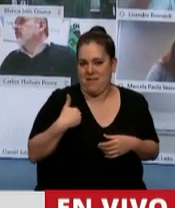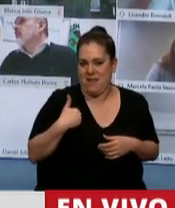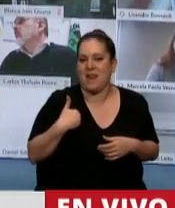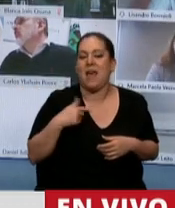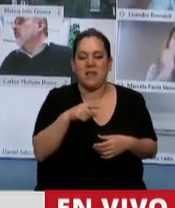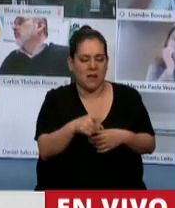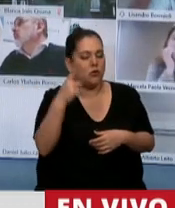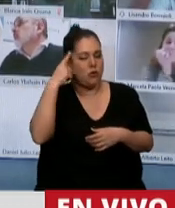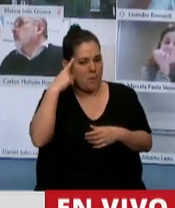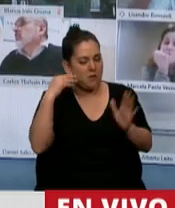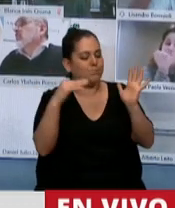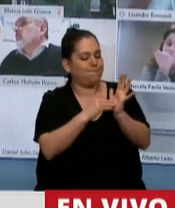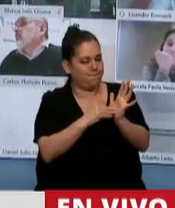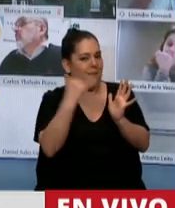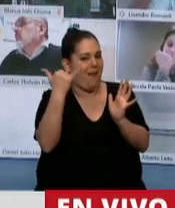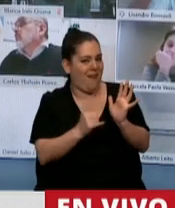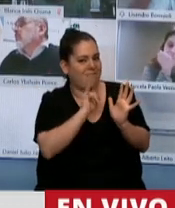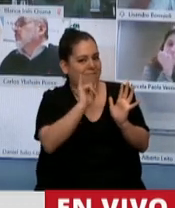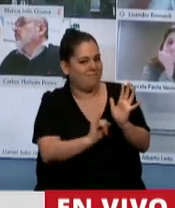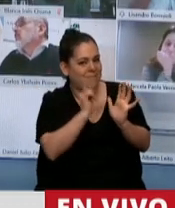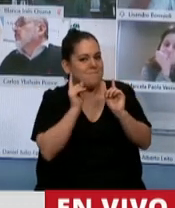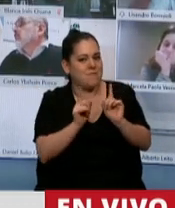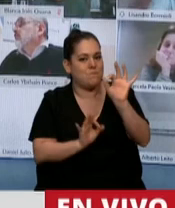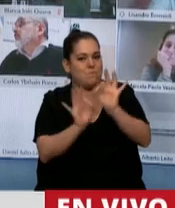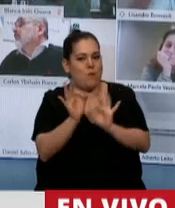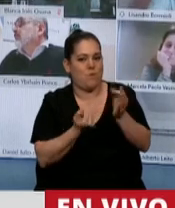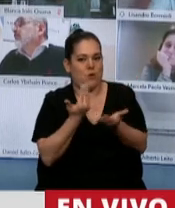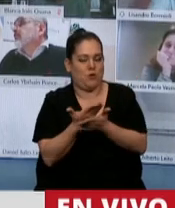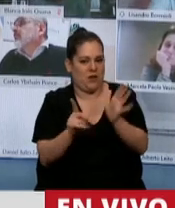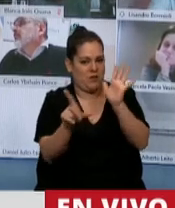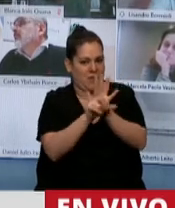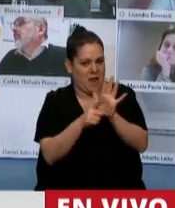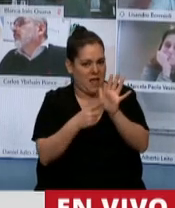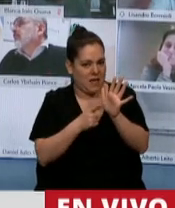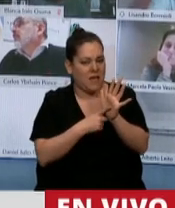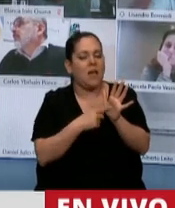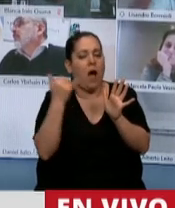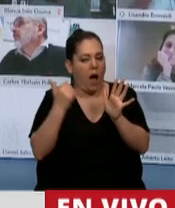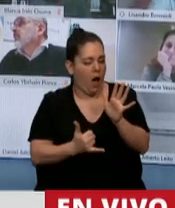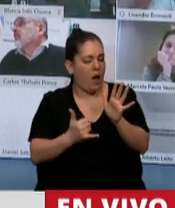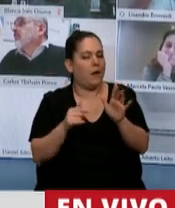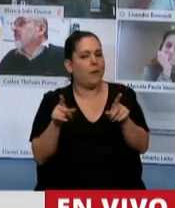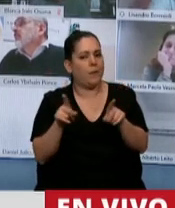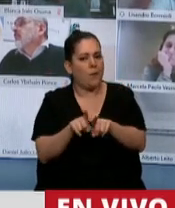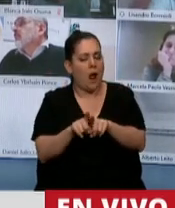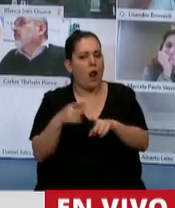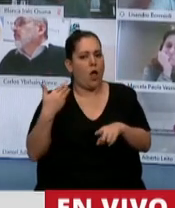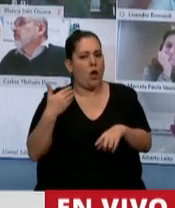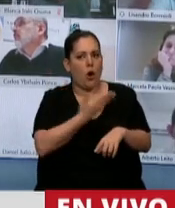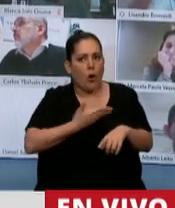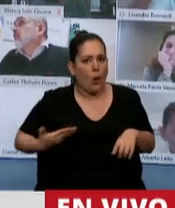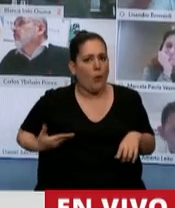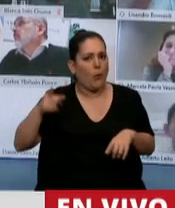expresamente plasmado aquí en este proyecto. una gran apuesta, una fuerte apuesta del Gobierno Nacional